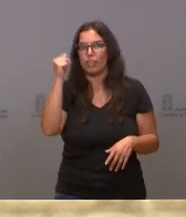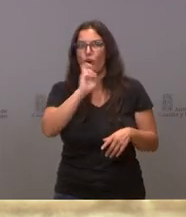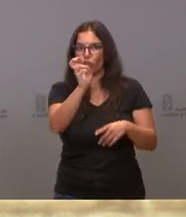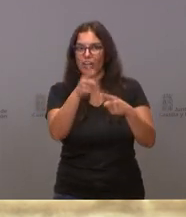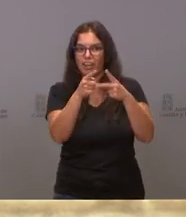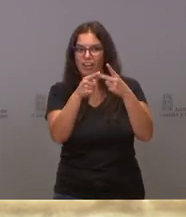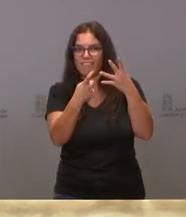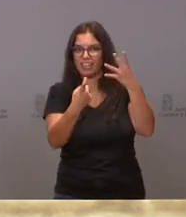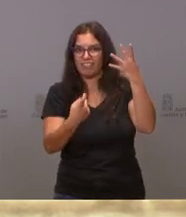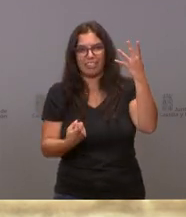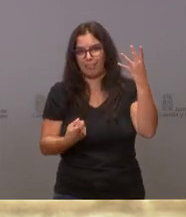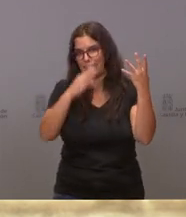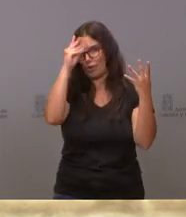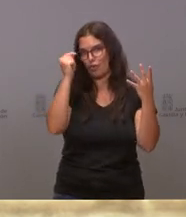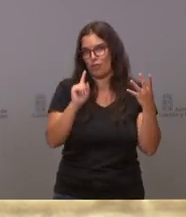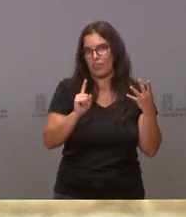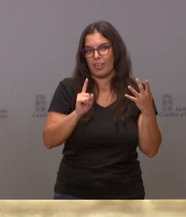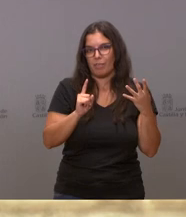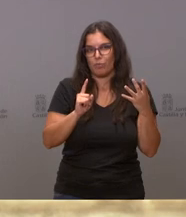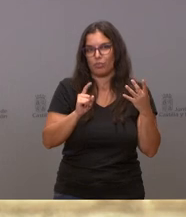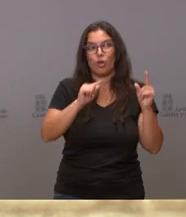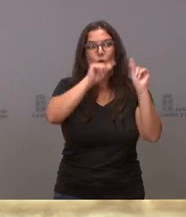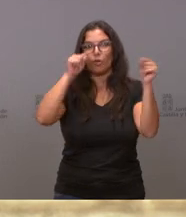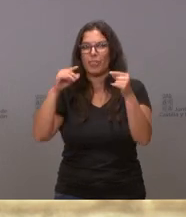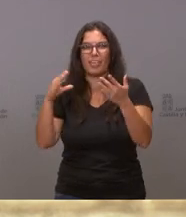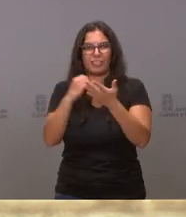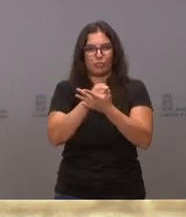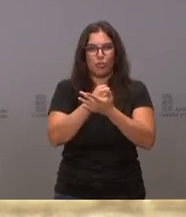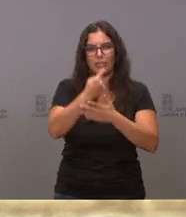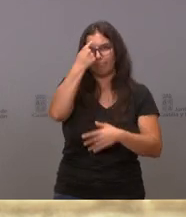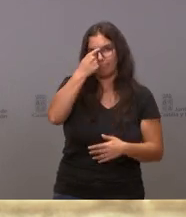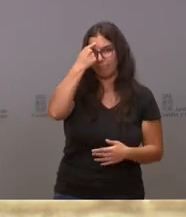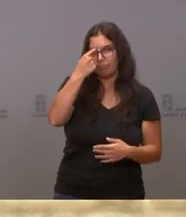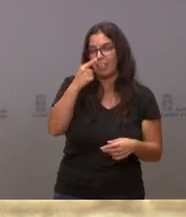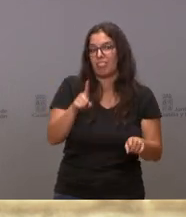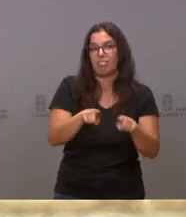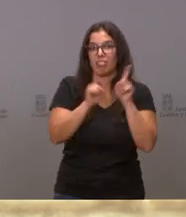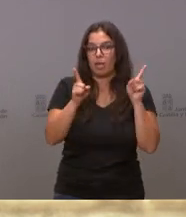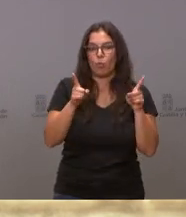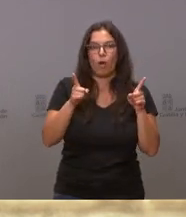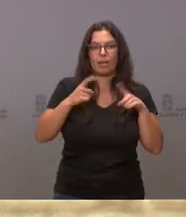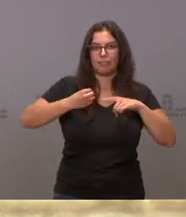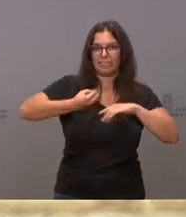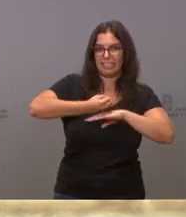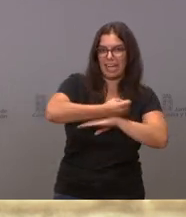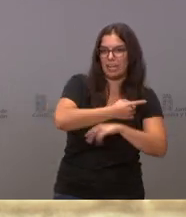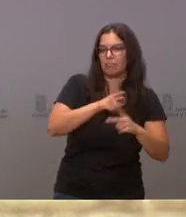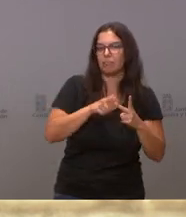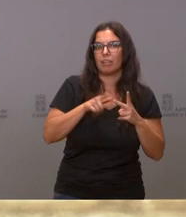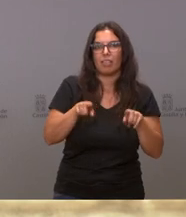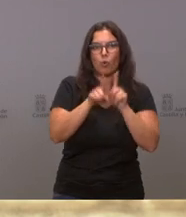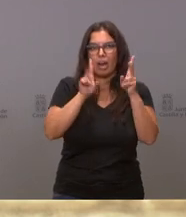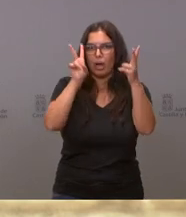infraestructuras que consideramos pendientes de ninguna de las provincias de Castilla y León. Bien sean infraestructuras ferroviarias, bien sean